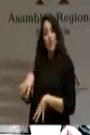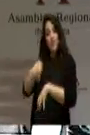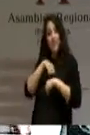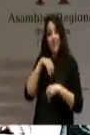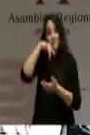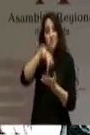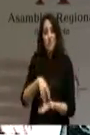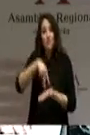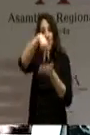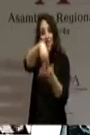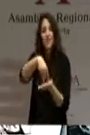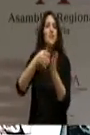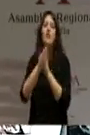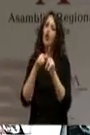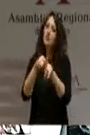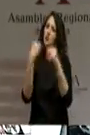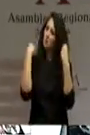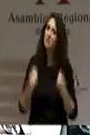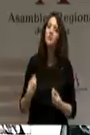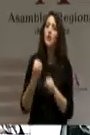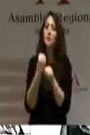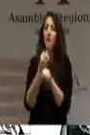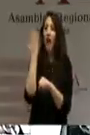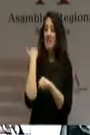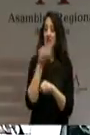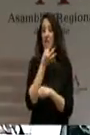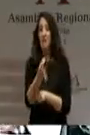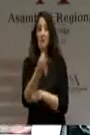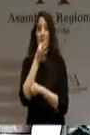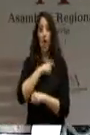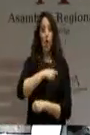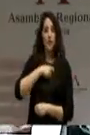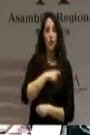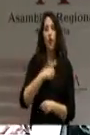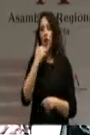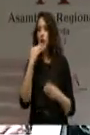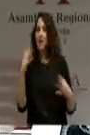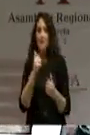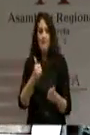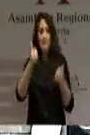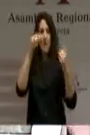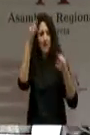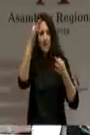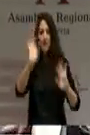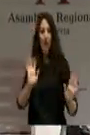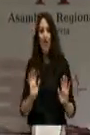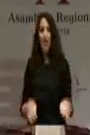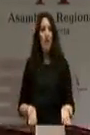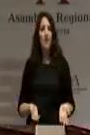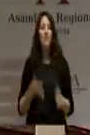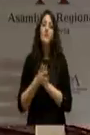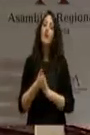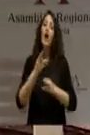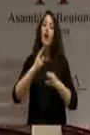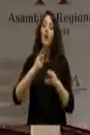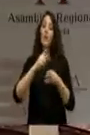creación de una comisión, usted no avanzó ni una sola propuesta. ¿Va a enmendar las políticas llevadas a cabo en esa materia hasta ahora por